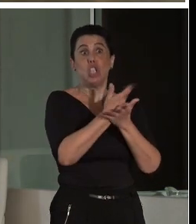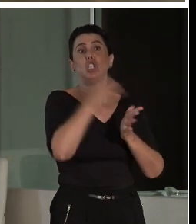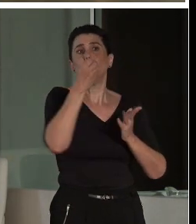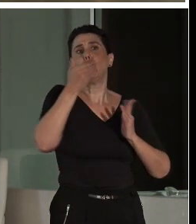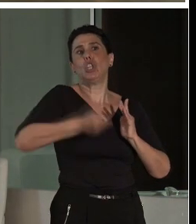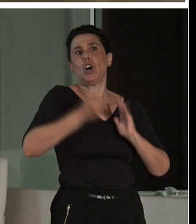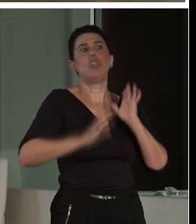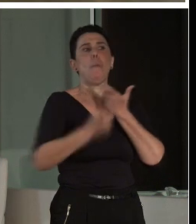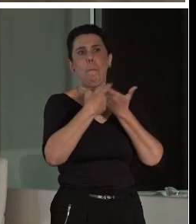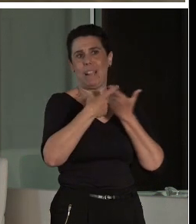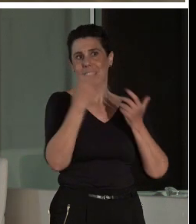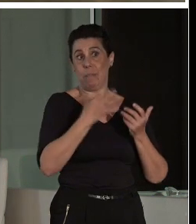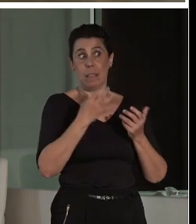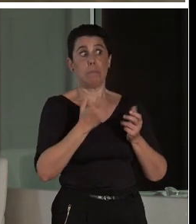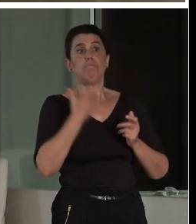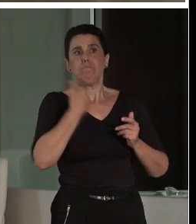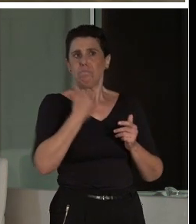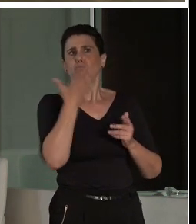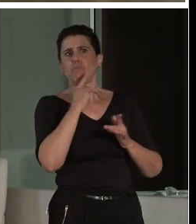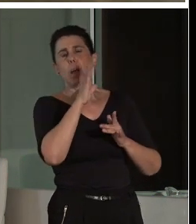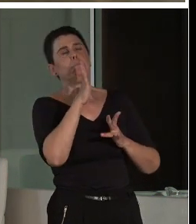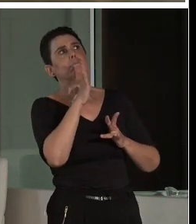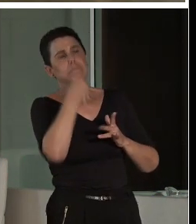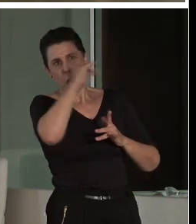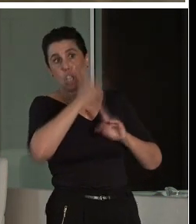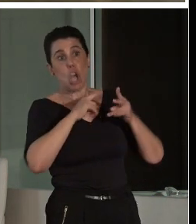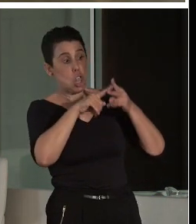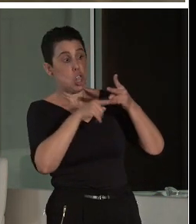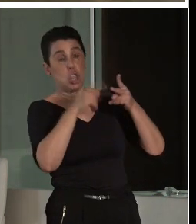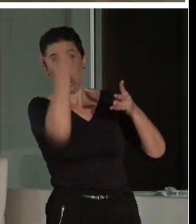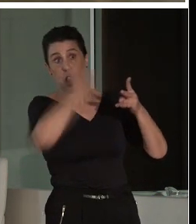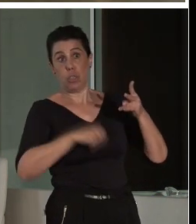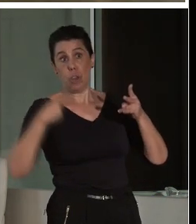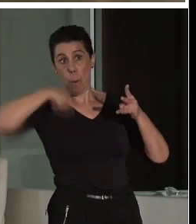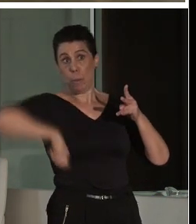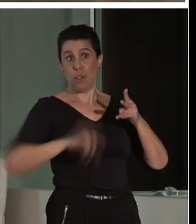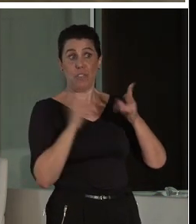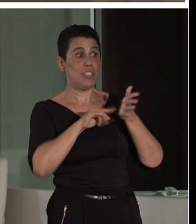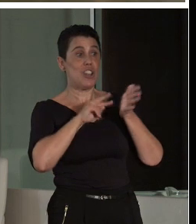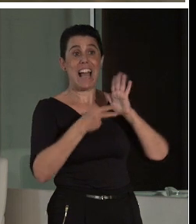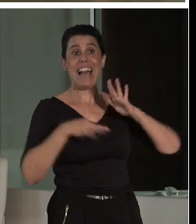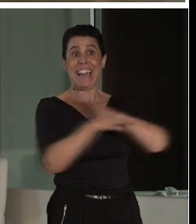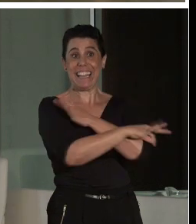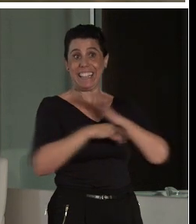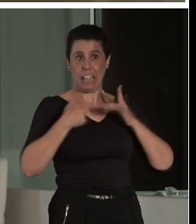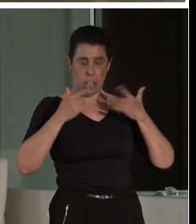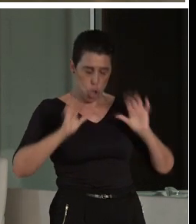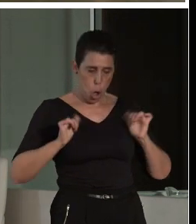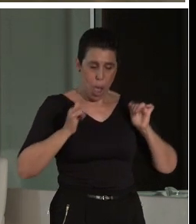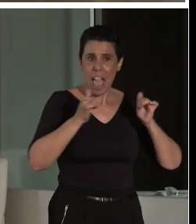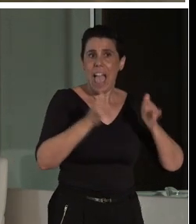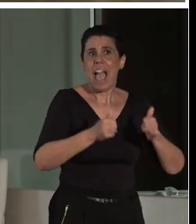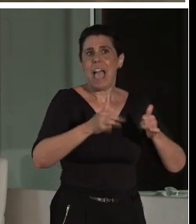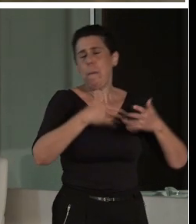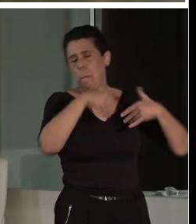hay dos arquitectos que a mí me marcaron cuando empecé a decidir que los templos se los dejaba